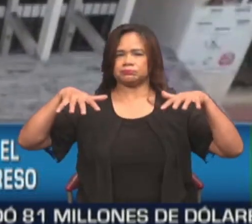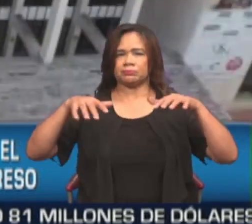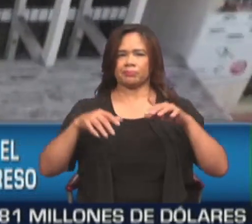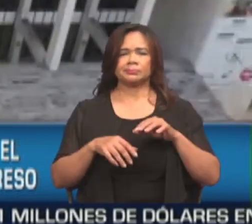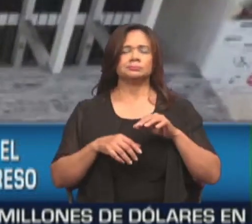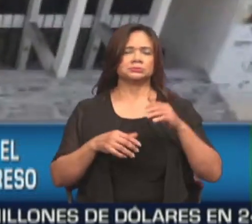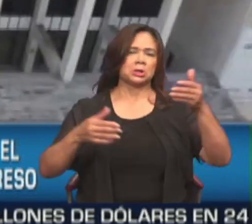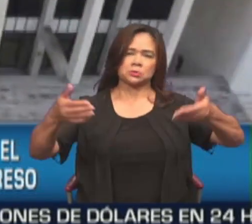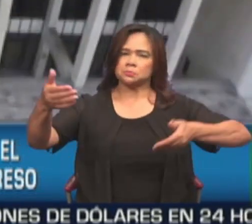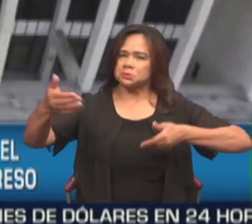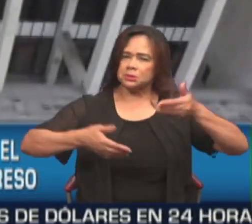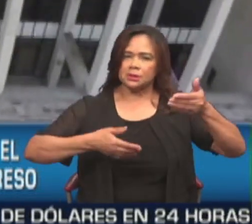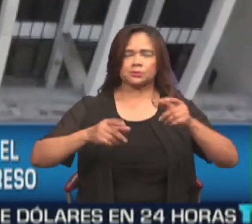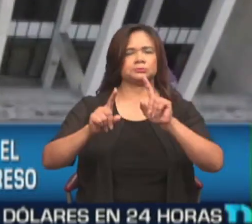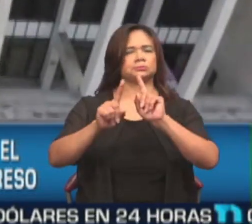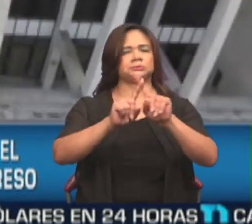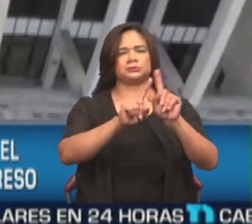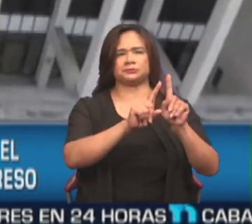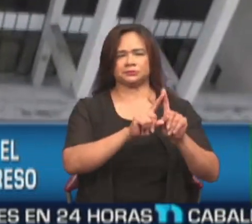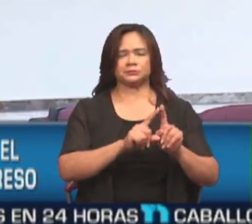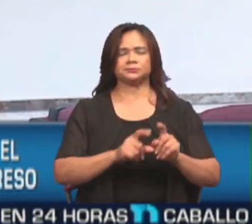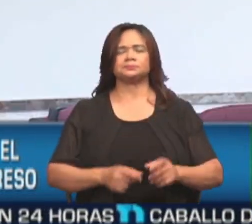a los invitados en este solemne acto. ¡Gracias!